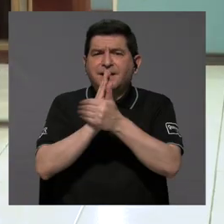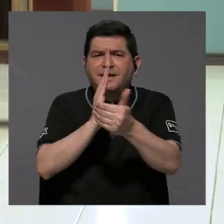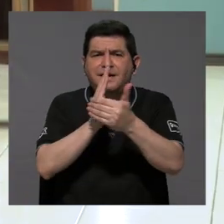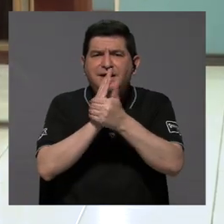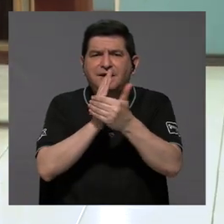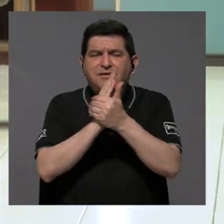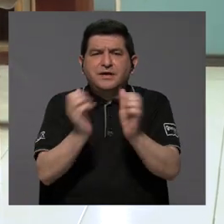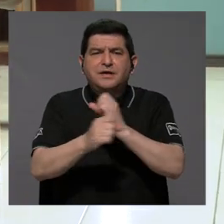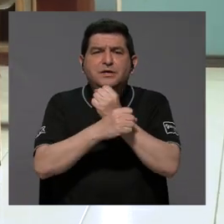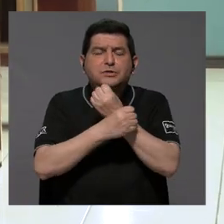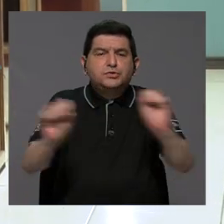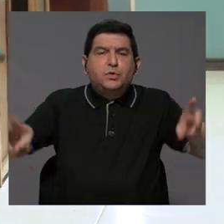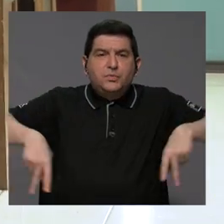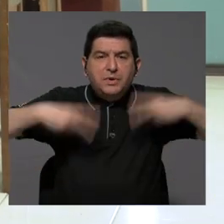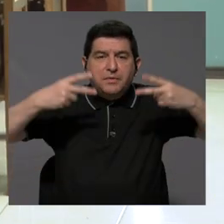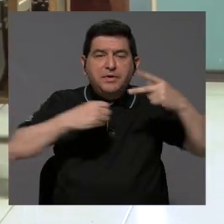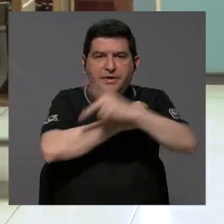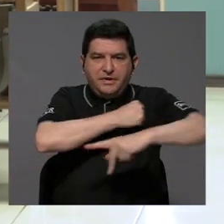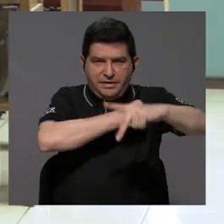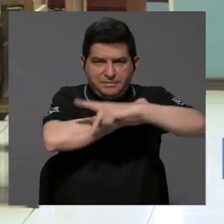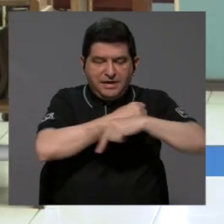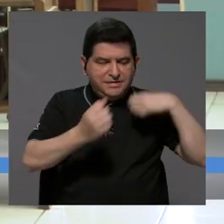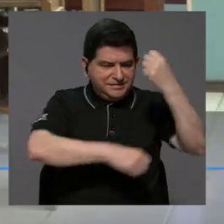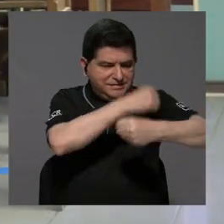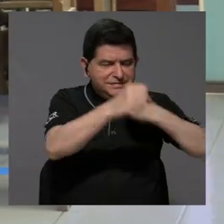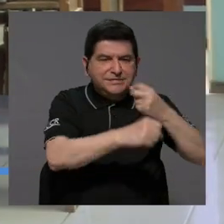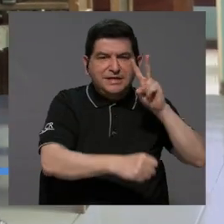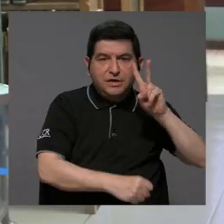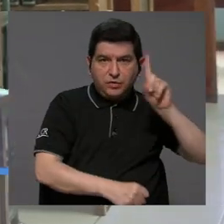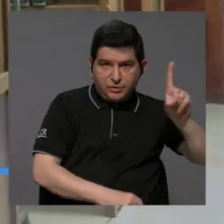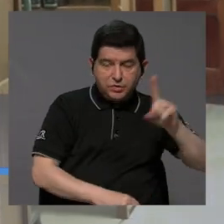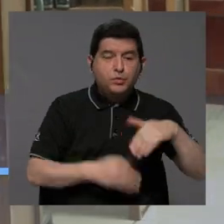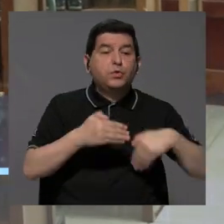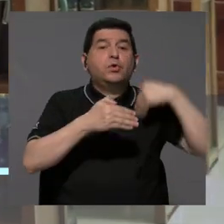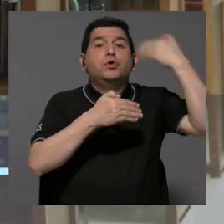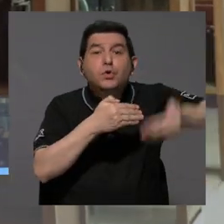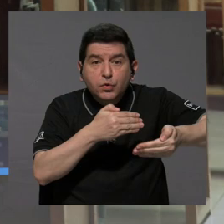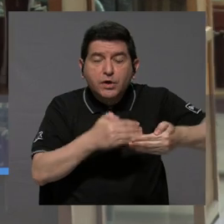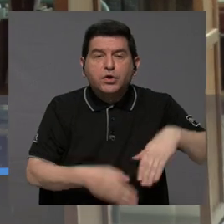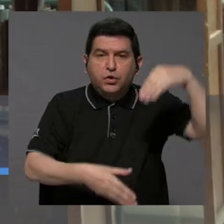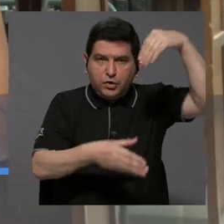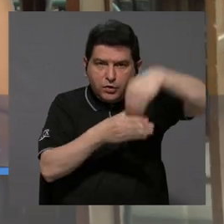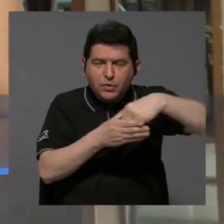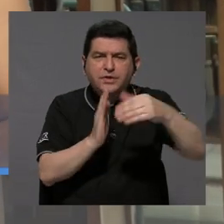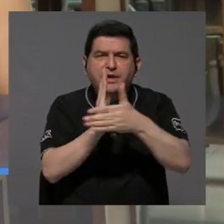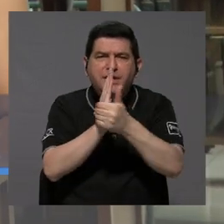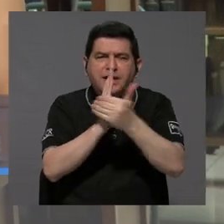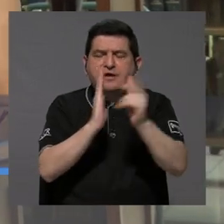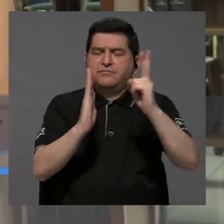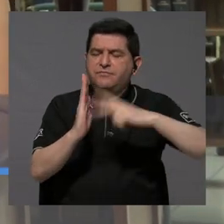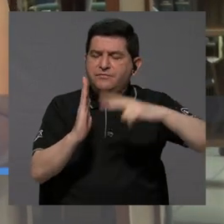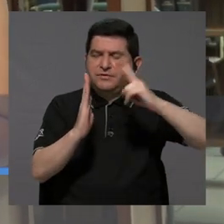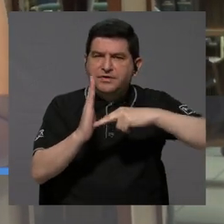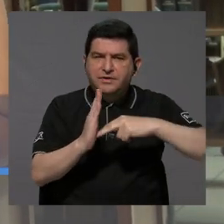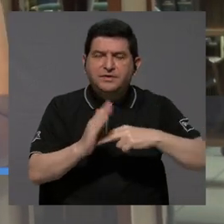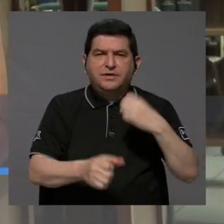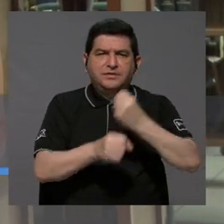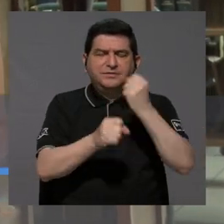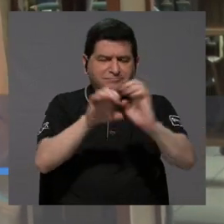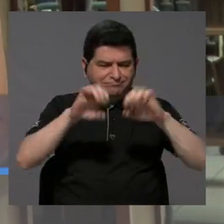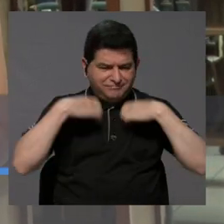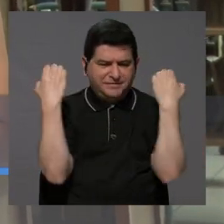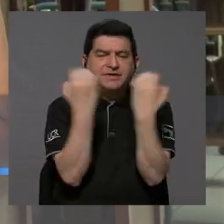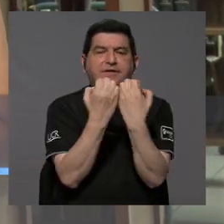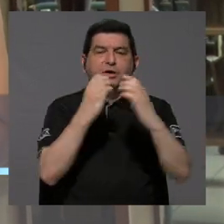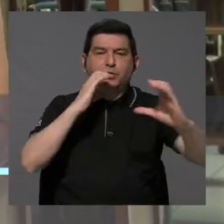Las habilidades con las que sobreviviremos como nación en el siglo XXI y posteriores incluyen la capacidad lectora, el